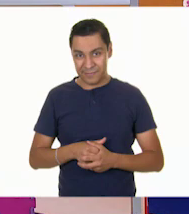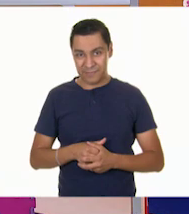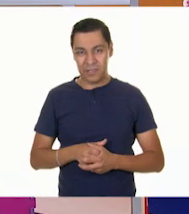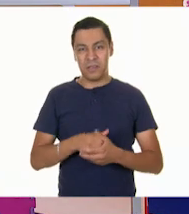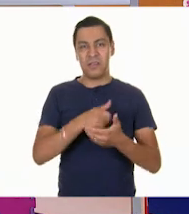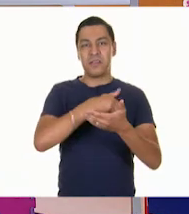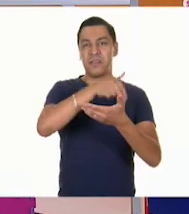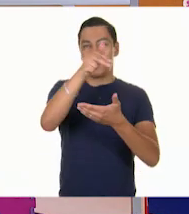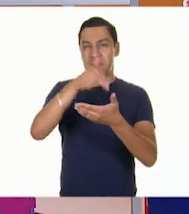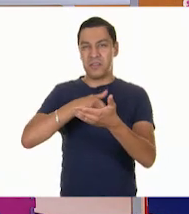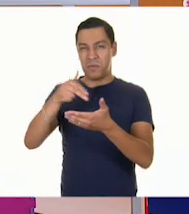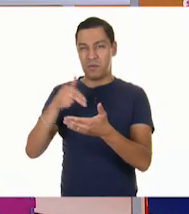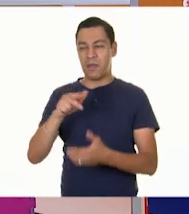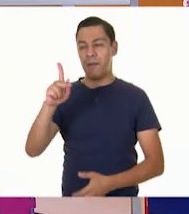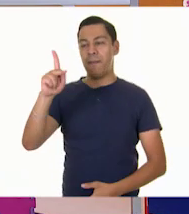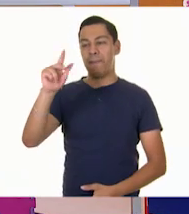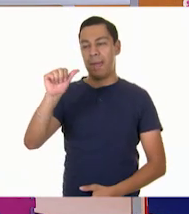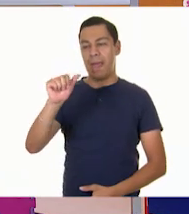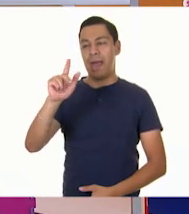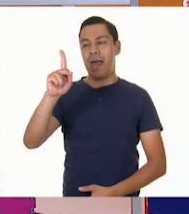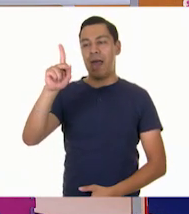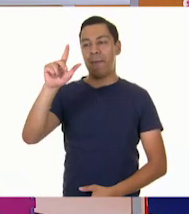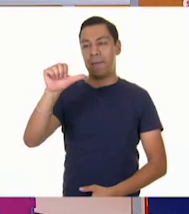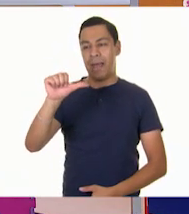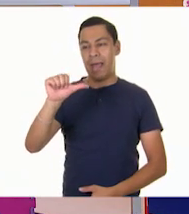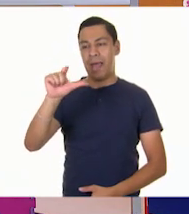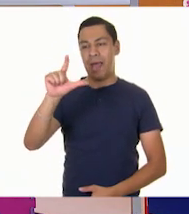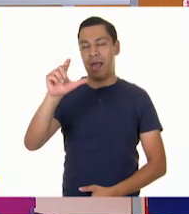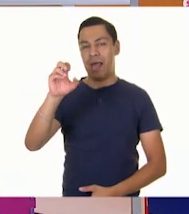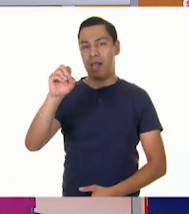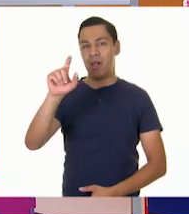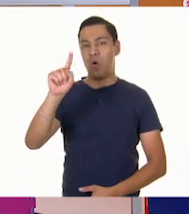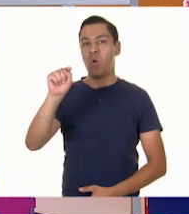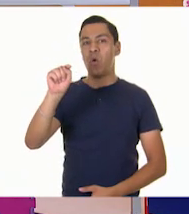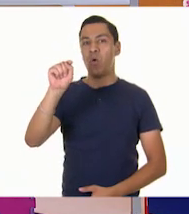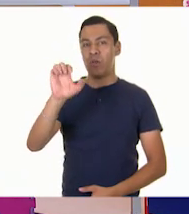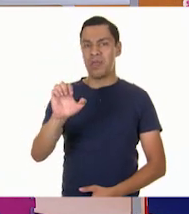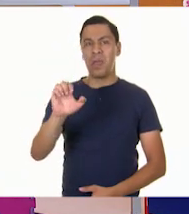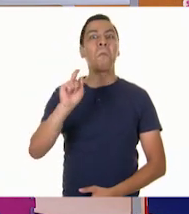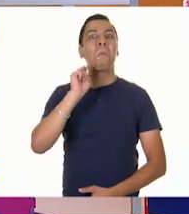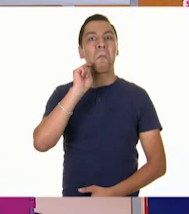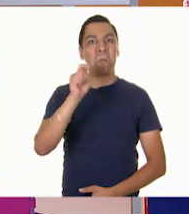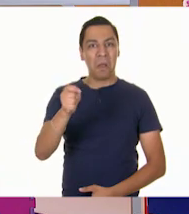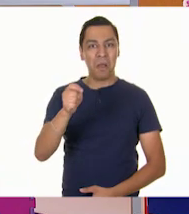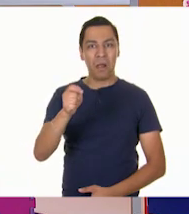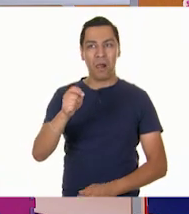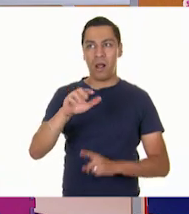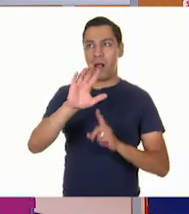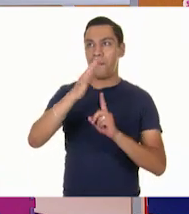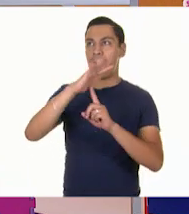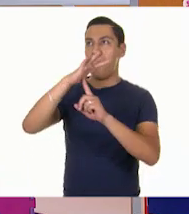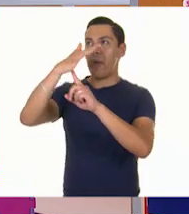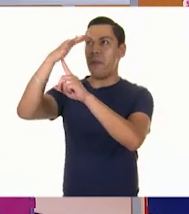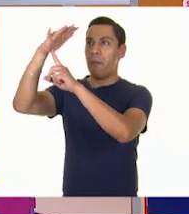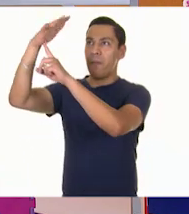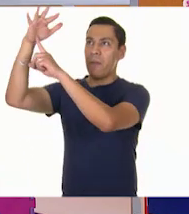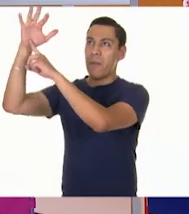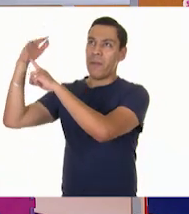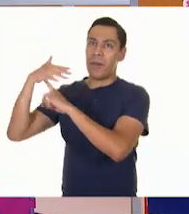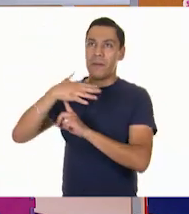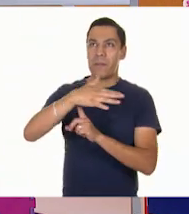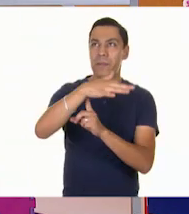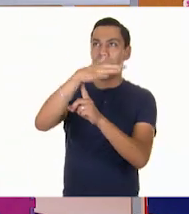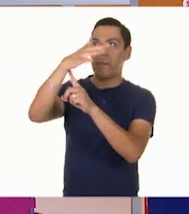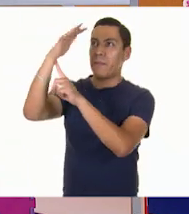dibujes un papalote. Ahorita que te diste cuenta que no podemos jugar con un balón de fútbol en un lugar cerrado, quiero que, por favor, vayas